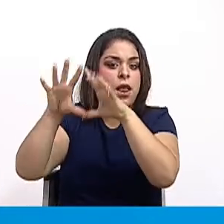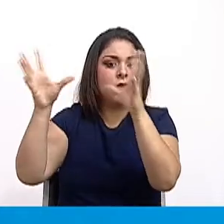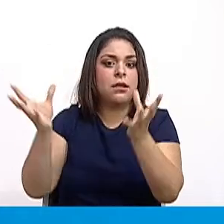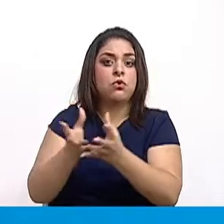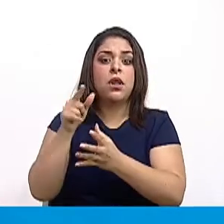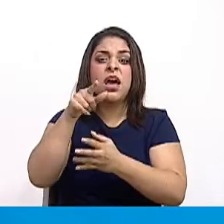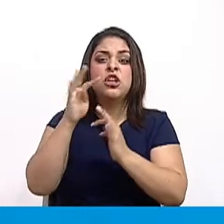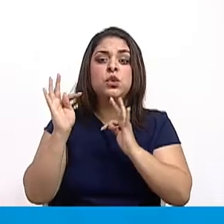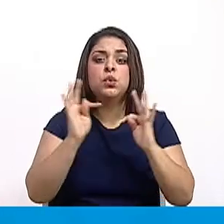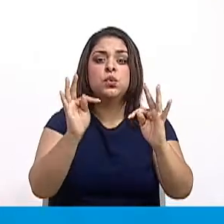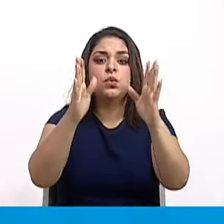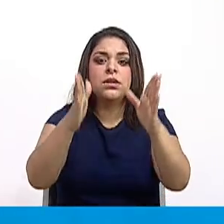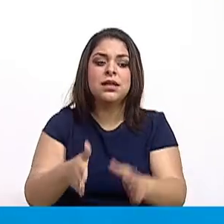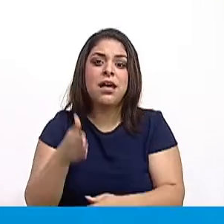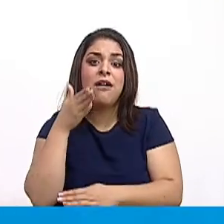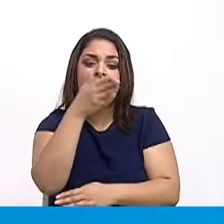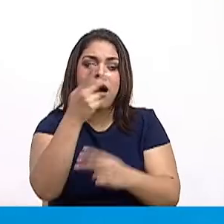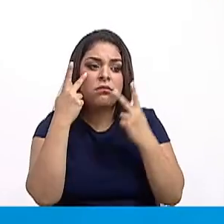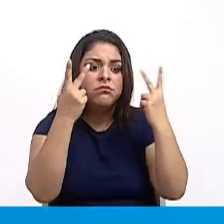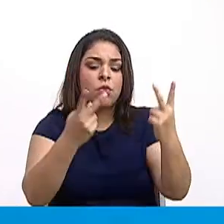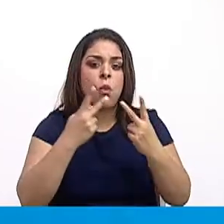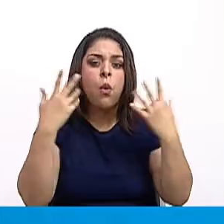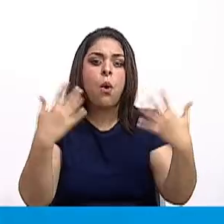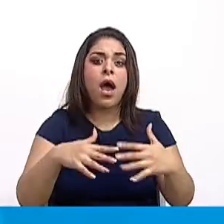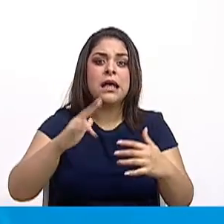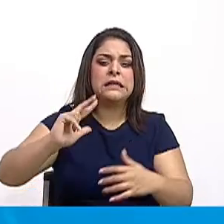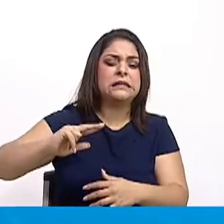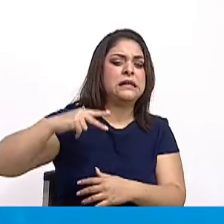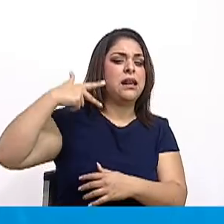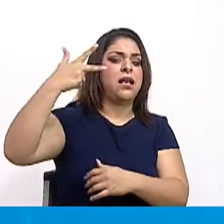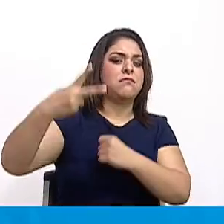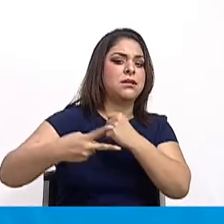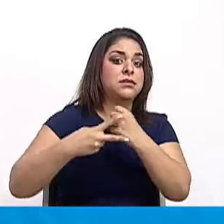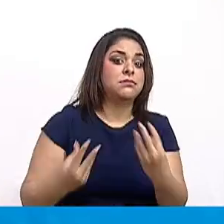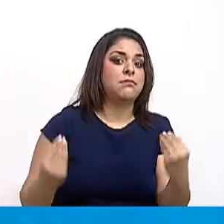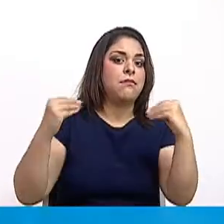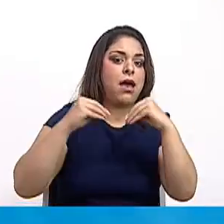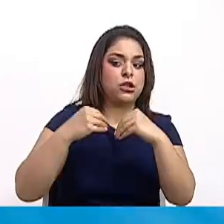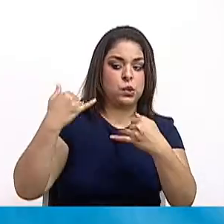disfrutan de su presencia se triplicó en los últimos cuatro años.